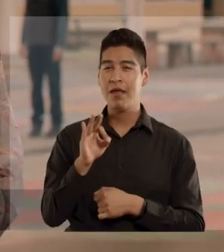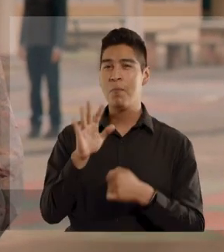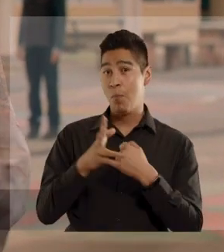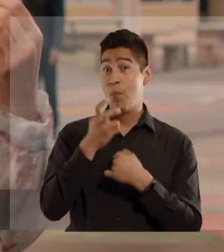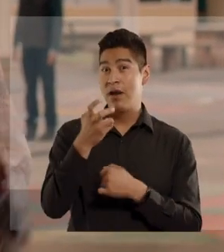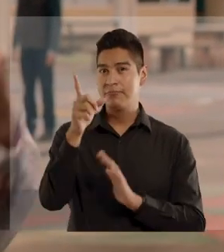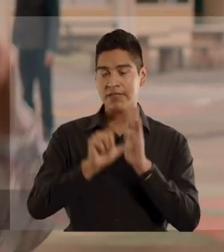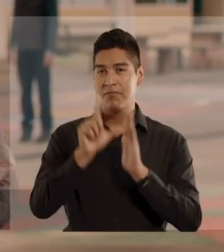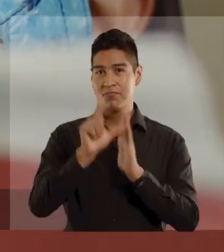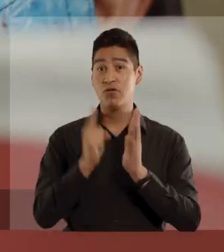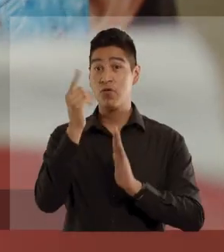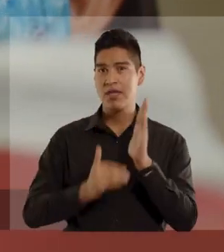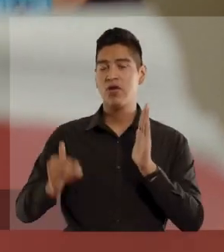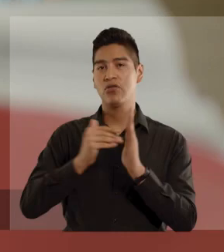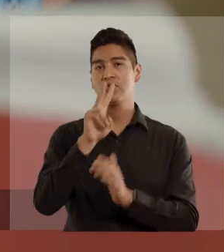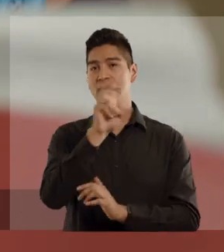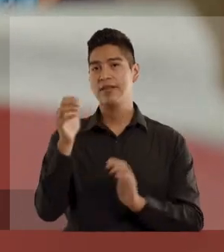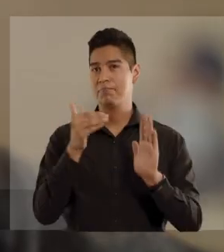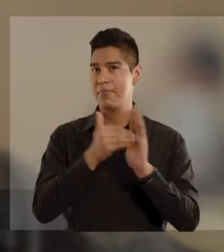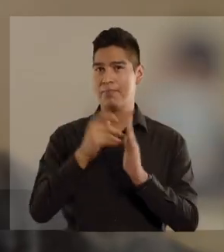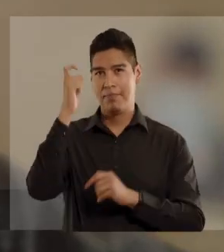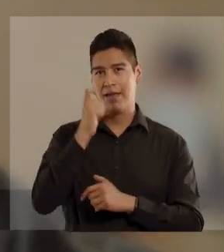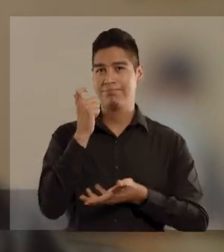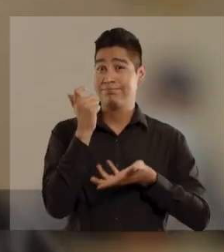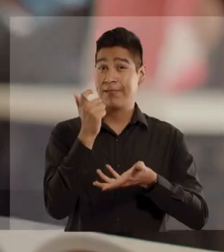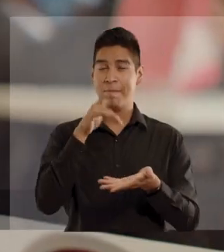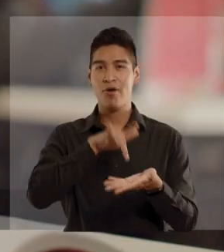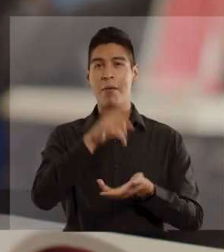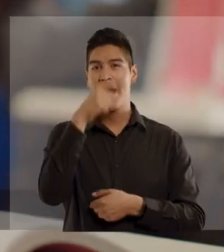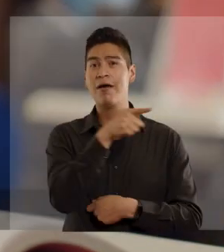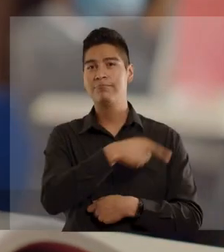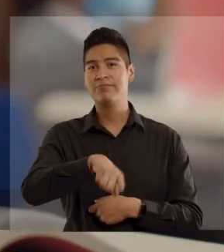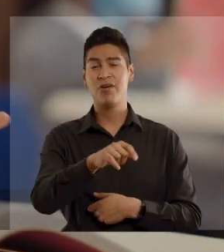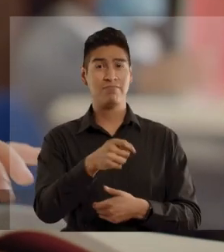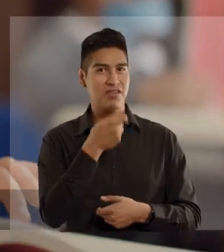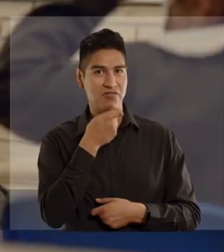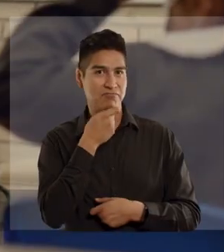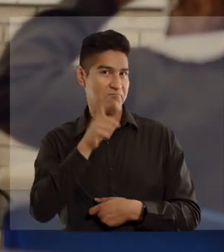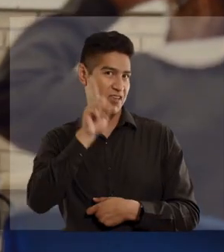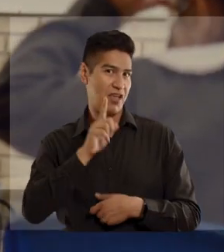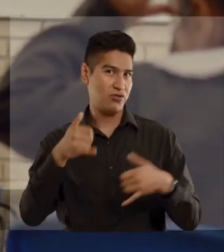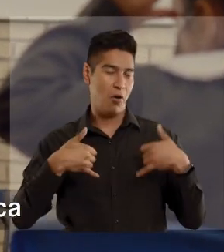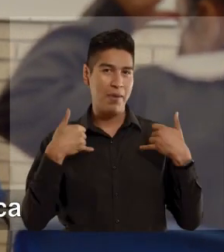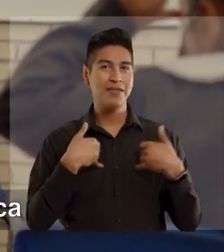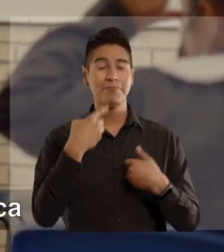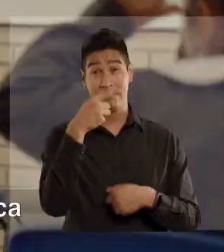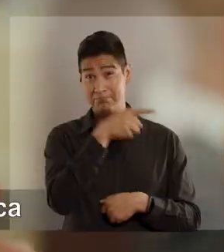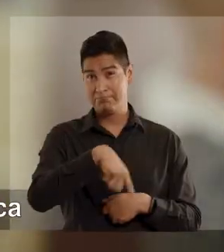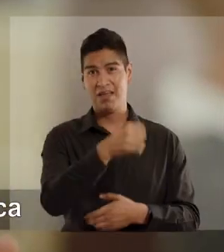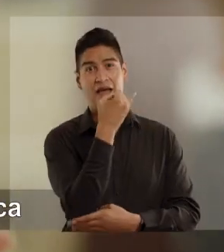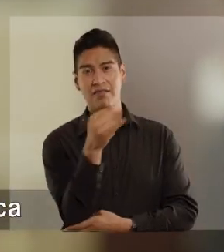adelante. Por eso, cada mes entregamos 1.200.000 becas de bienestar para que todos los niños y niñas de